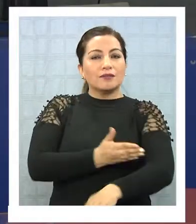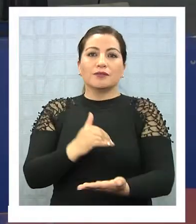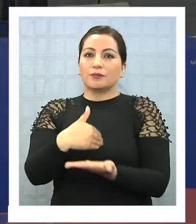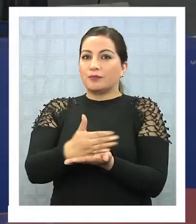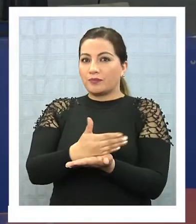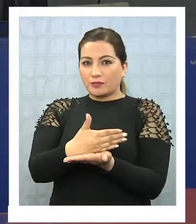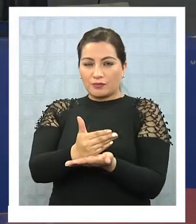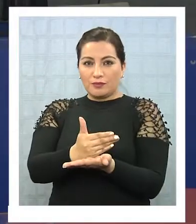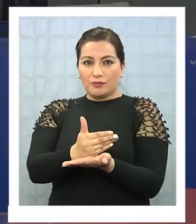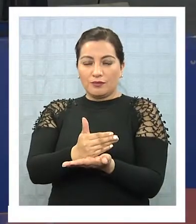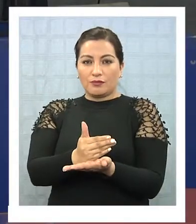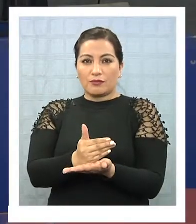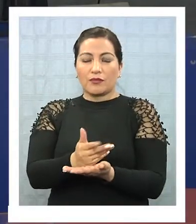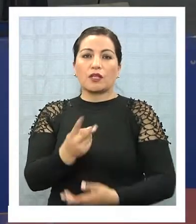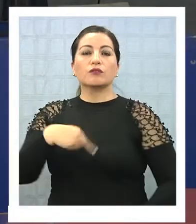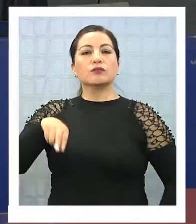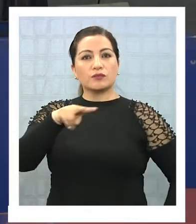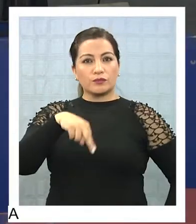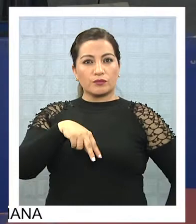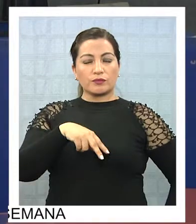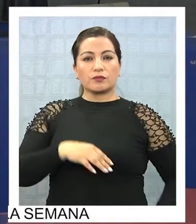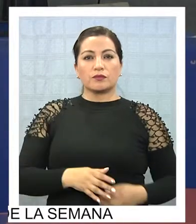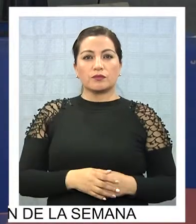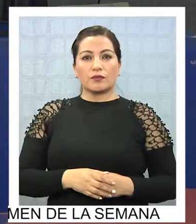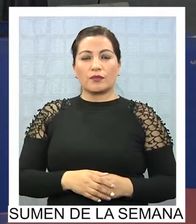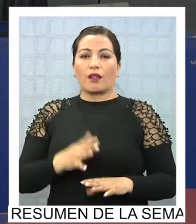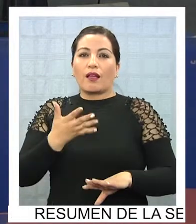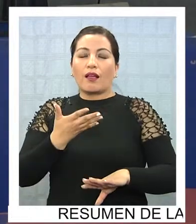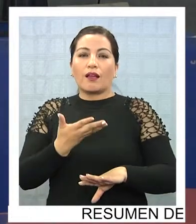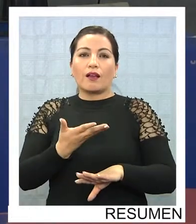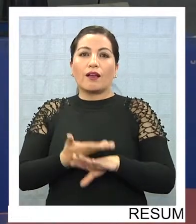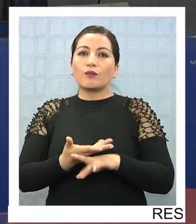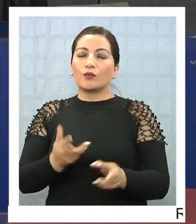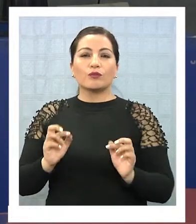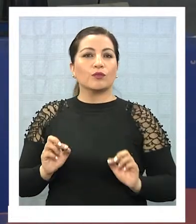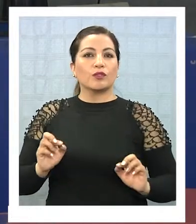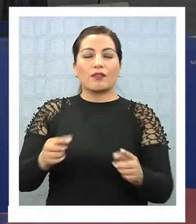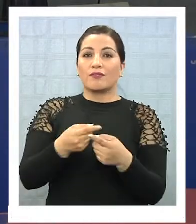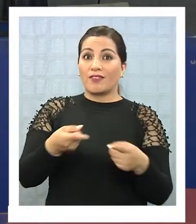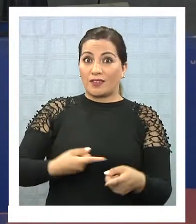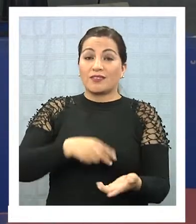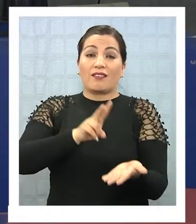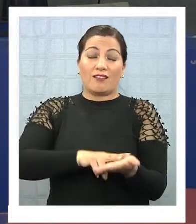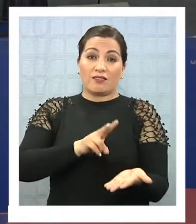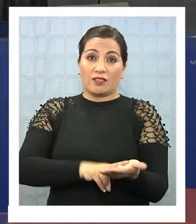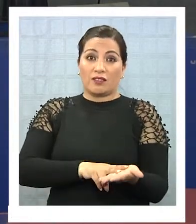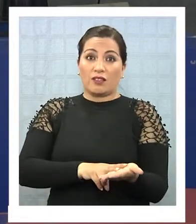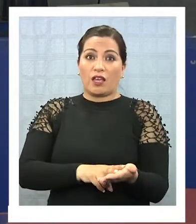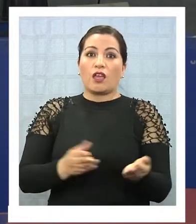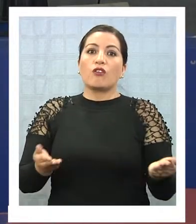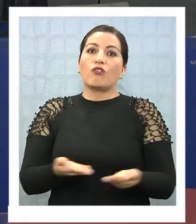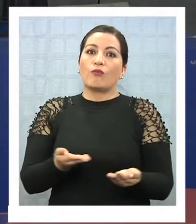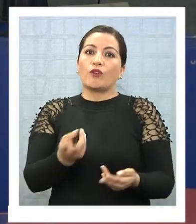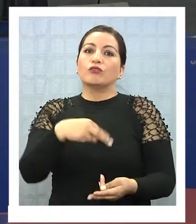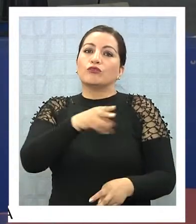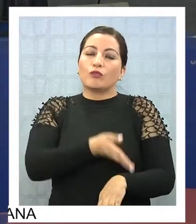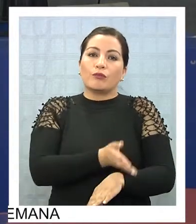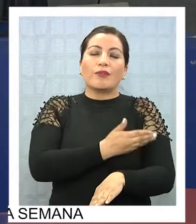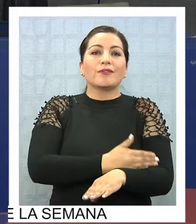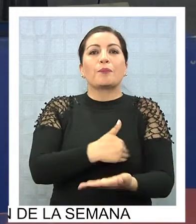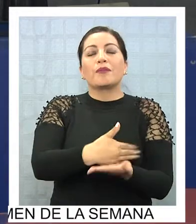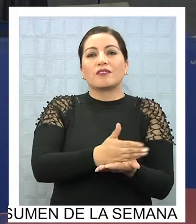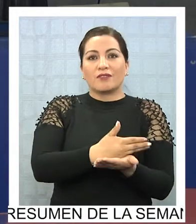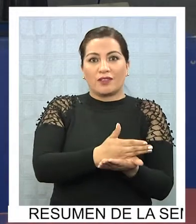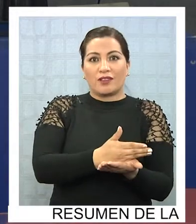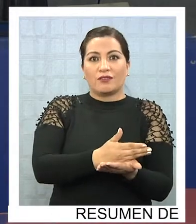elaborada y que, lógicamente, hay instancias que, a diferencia de la realidad, que la motivación lo produce el mismo terremoto,